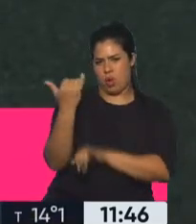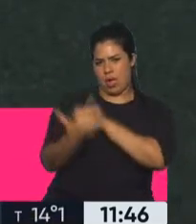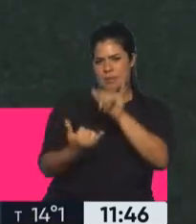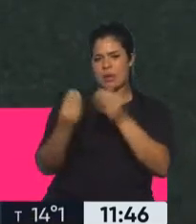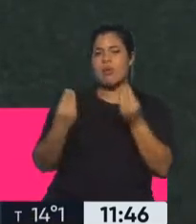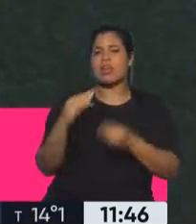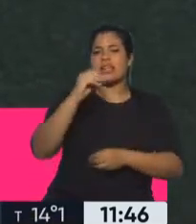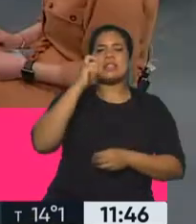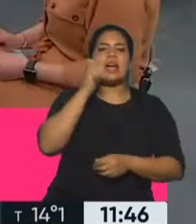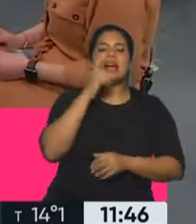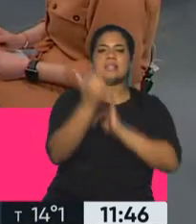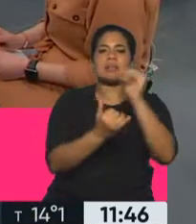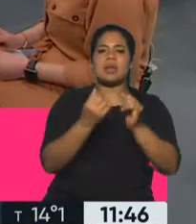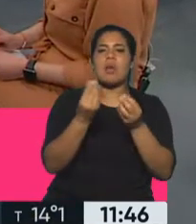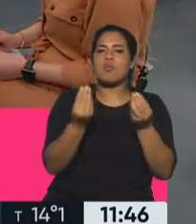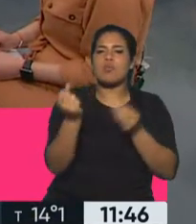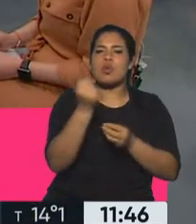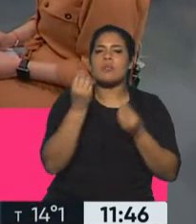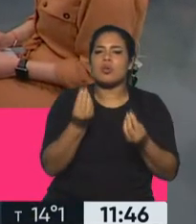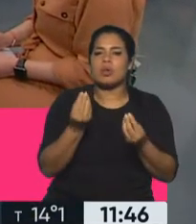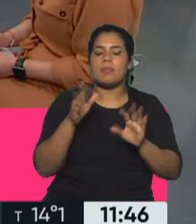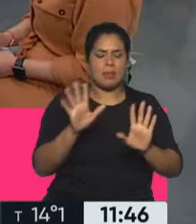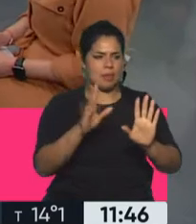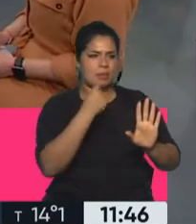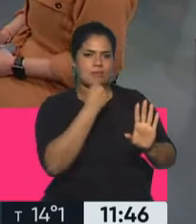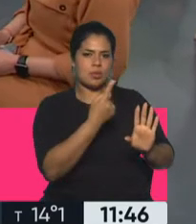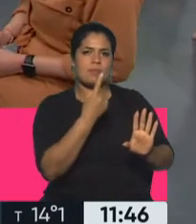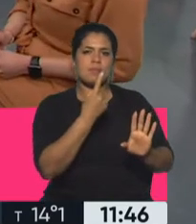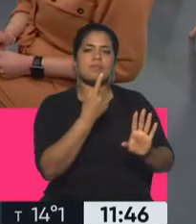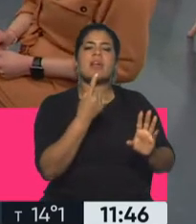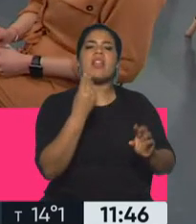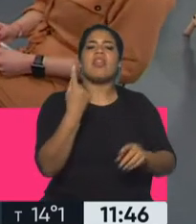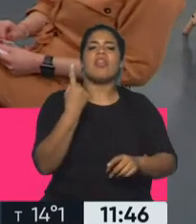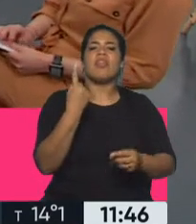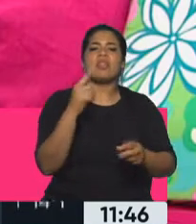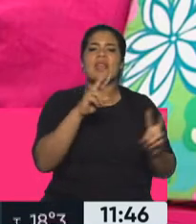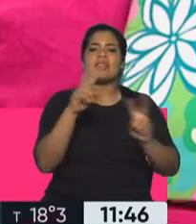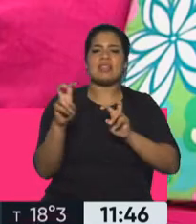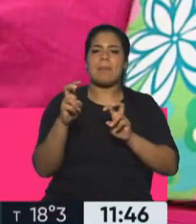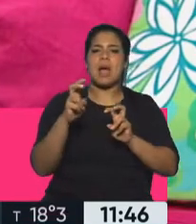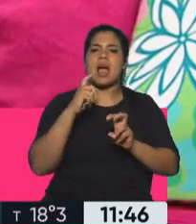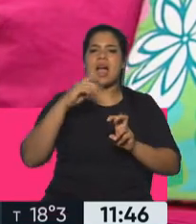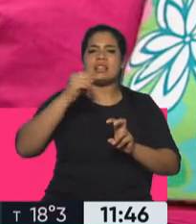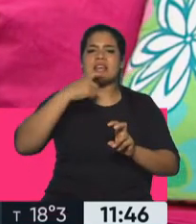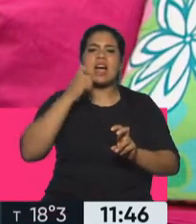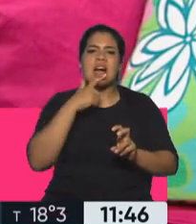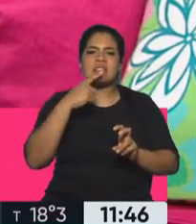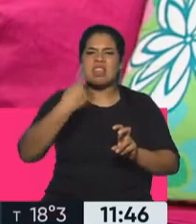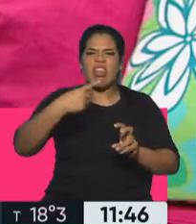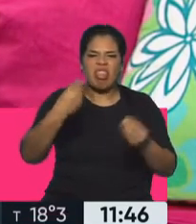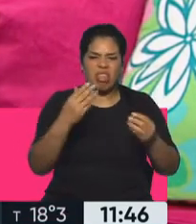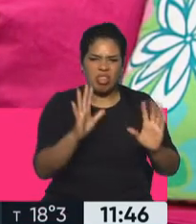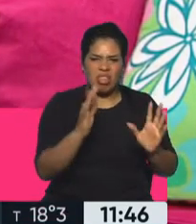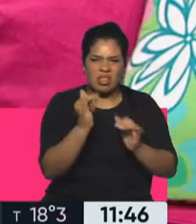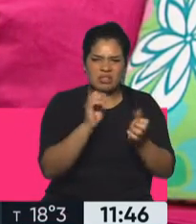importante hablar de Chagas? Y me gustaría preguntar, ¿de qué hablamos cuando hablamos de Chagas? Muy buena esa pregunta. ¿Por qué hablar de Chagas? Porque el